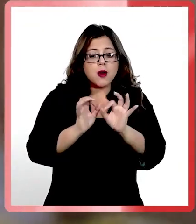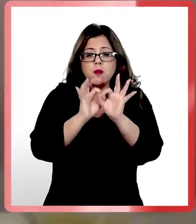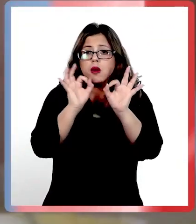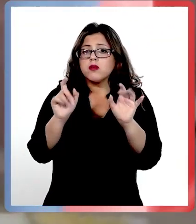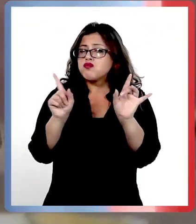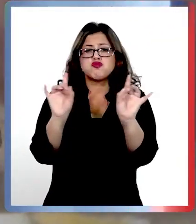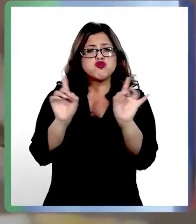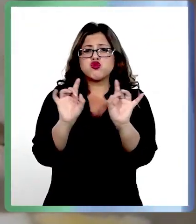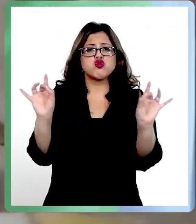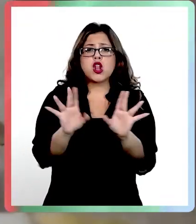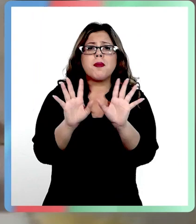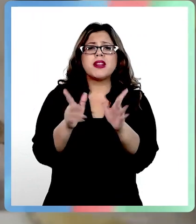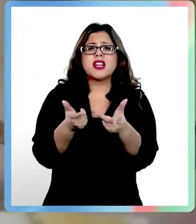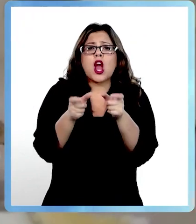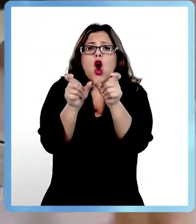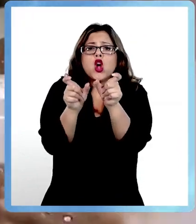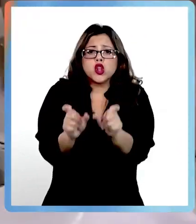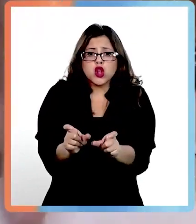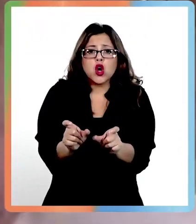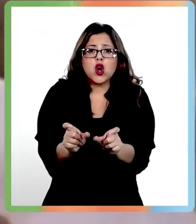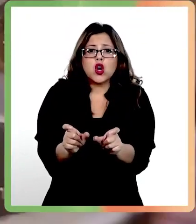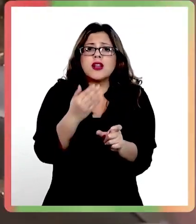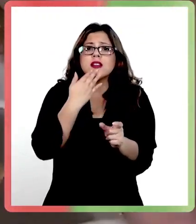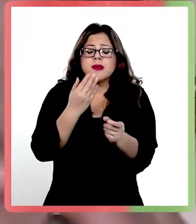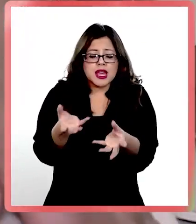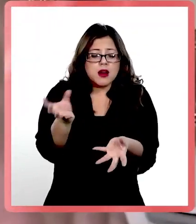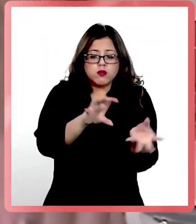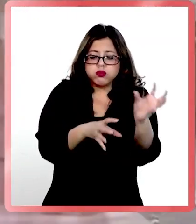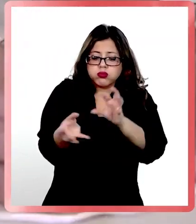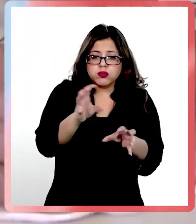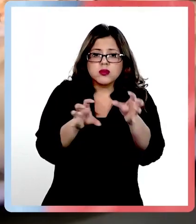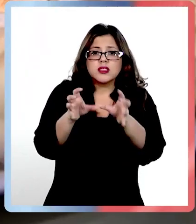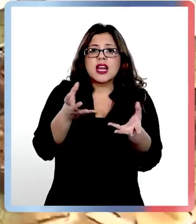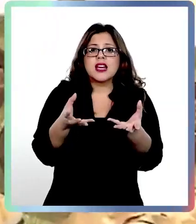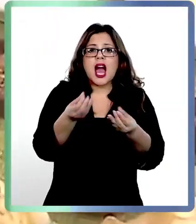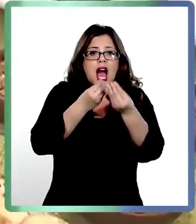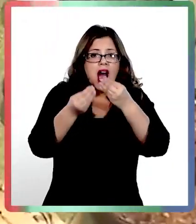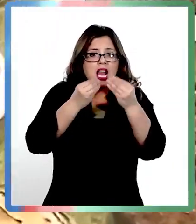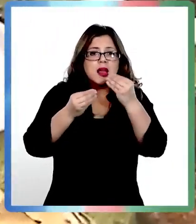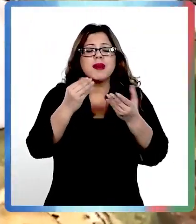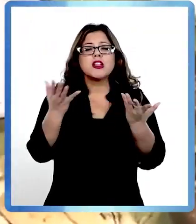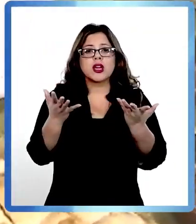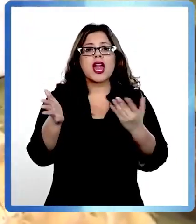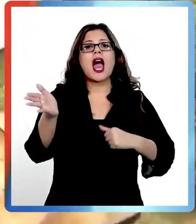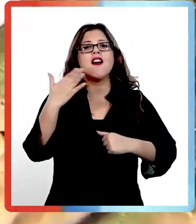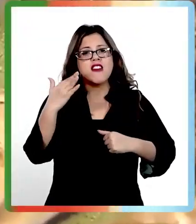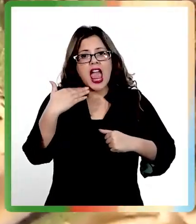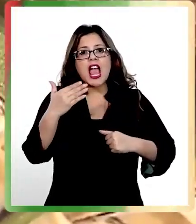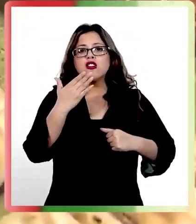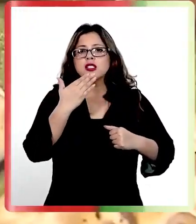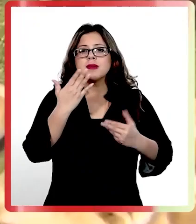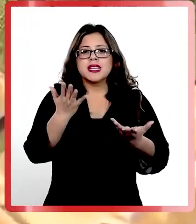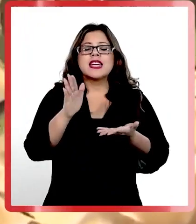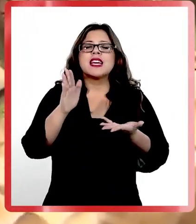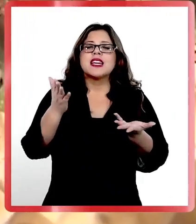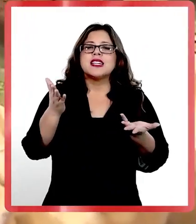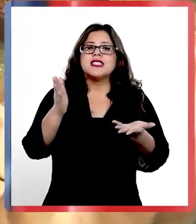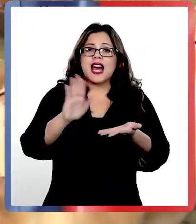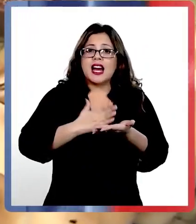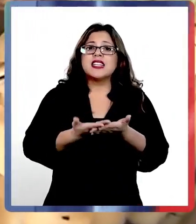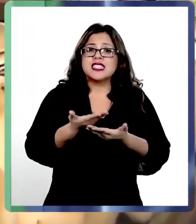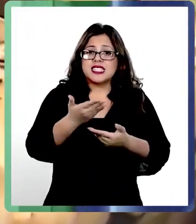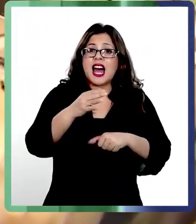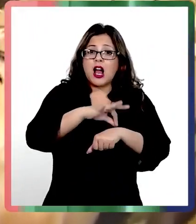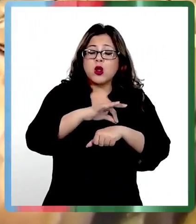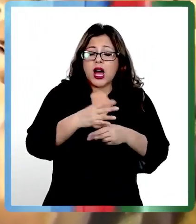sino que es controlarse y tratar de poner alimentos más sanos y frescos, que son de temporada, las frutas, vuelvo a